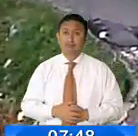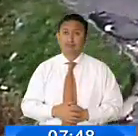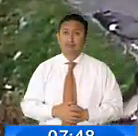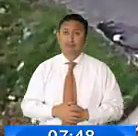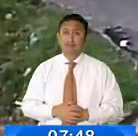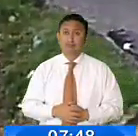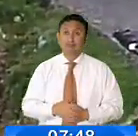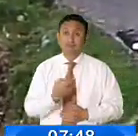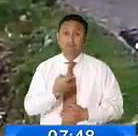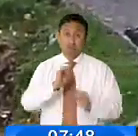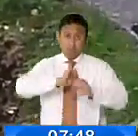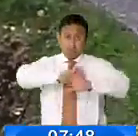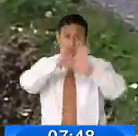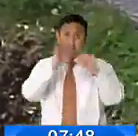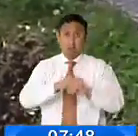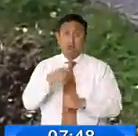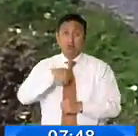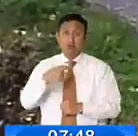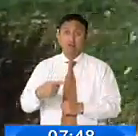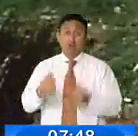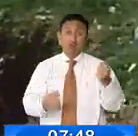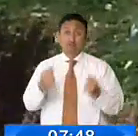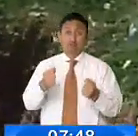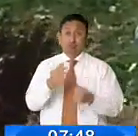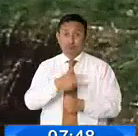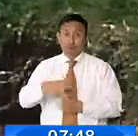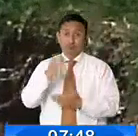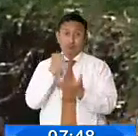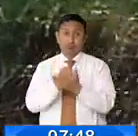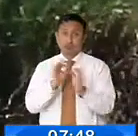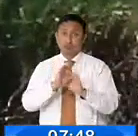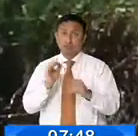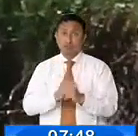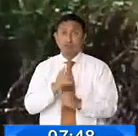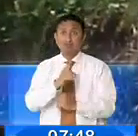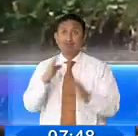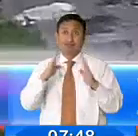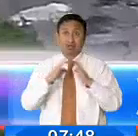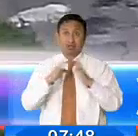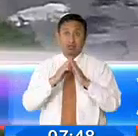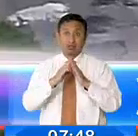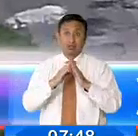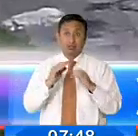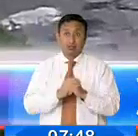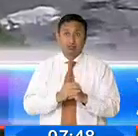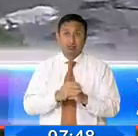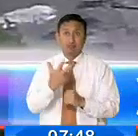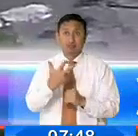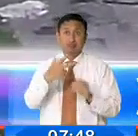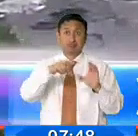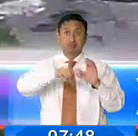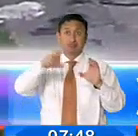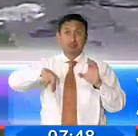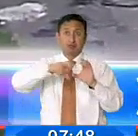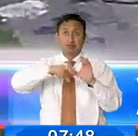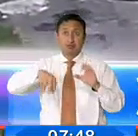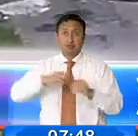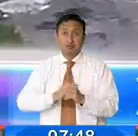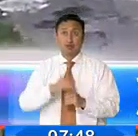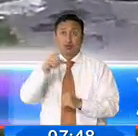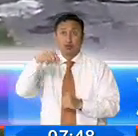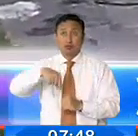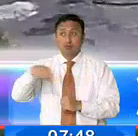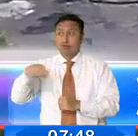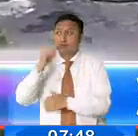A plena luz del día, un vehículo gris sin placas se estaciona frente a una vivienda. De inmediato se bajan tres sujetos. Uno está de